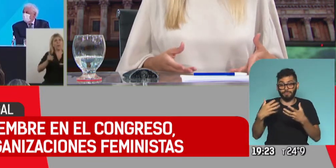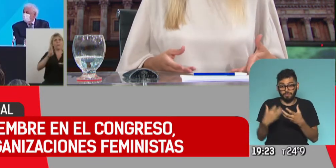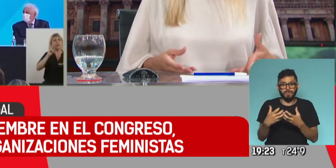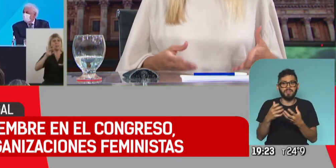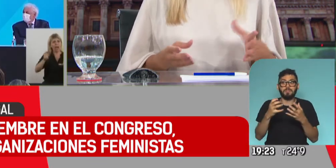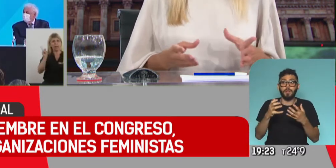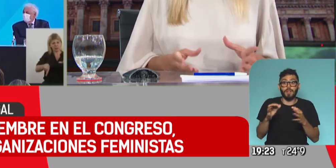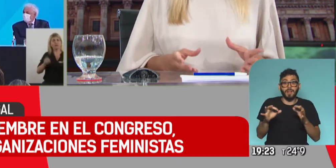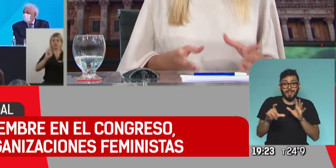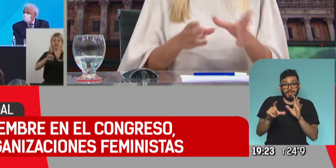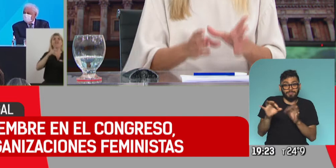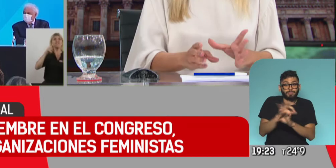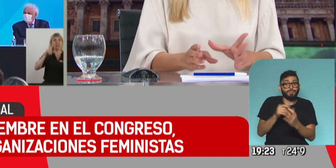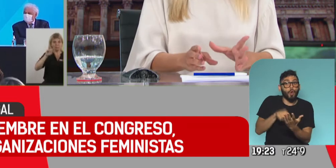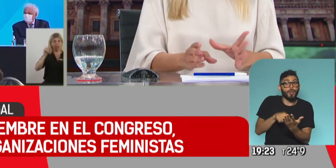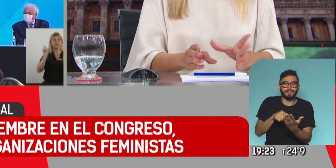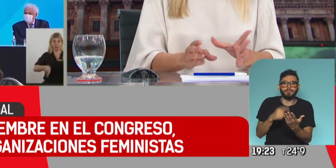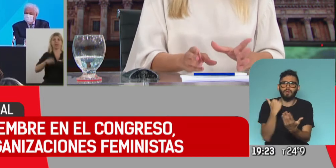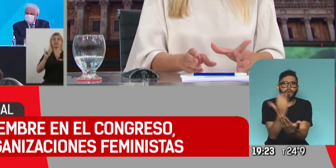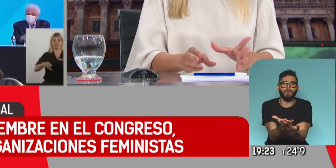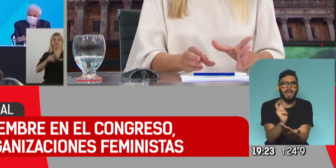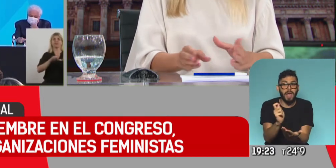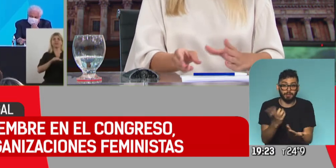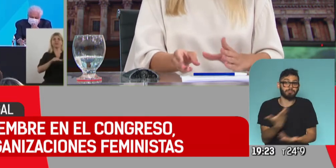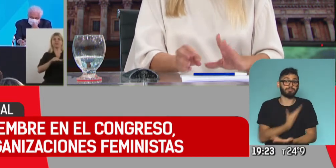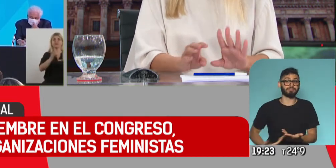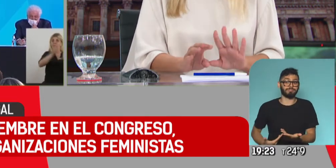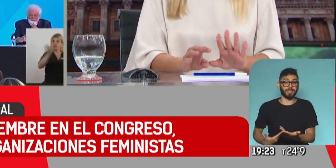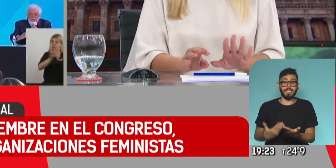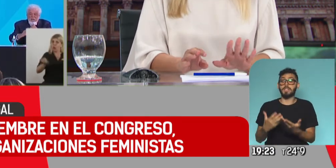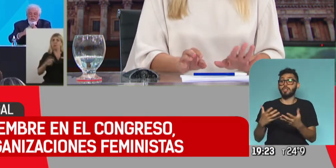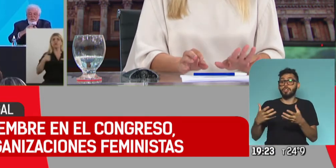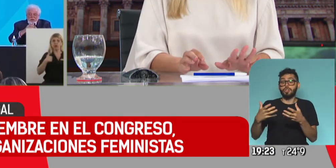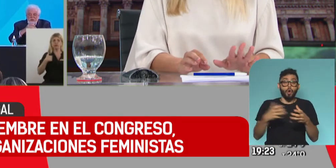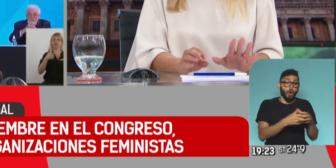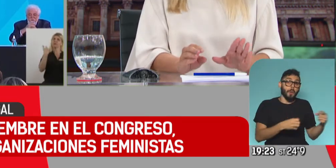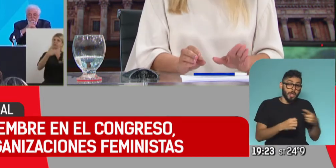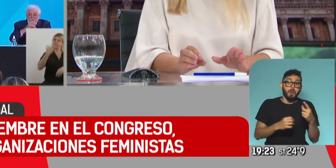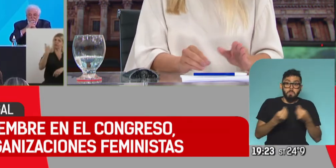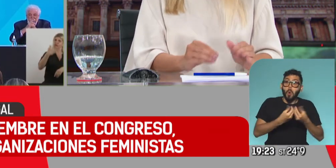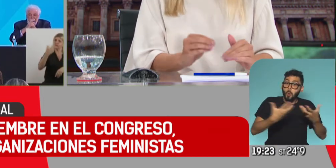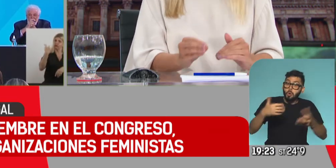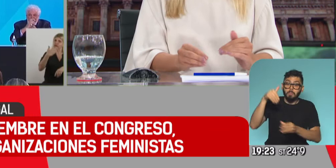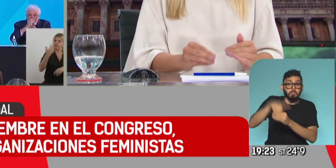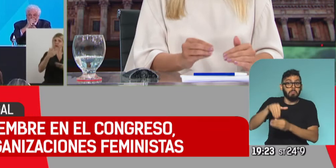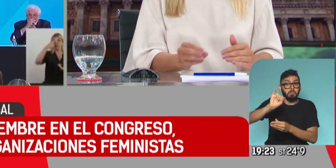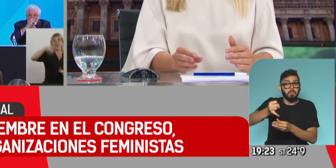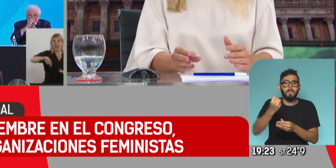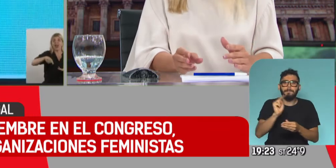el Ejecutivo al Congreso, hubo muchos opositores que votaron a favor pero al mismo tiempo hoy no se los vio porque